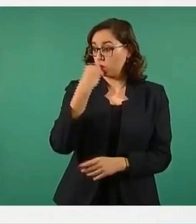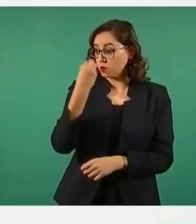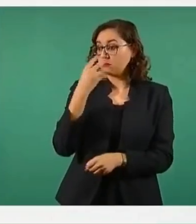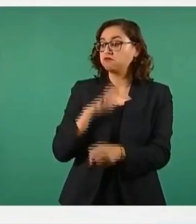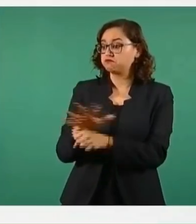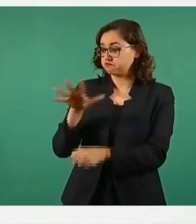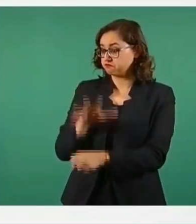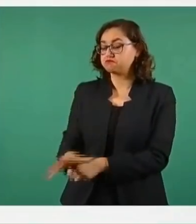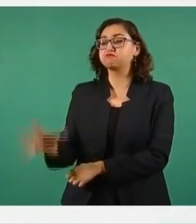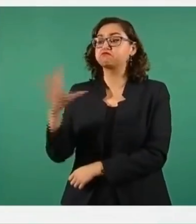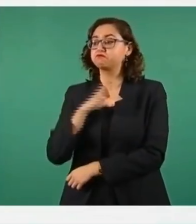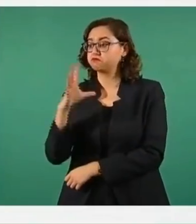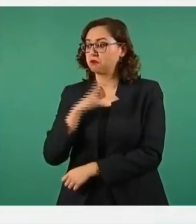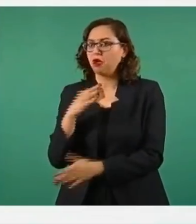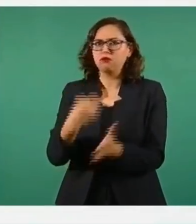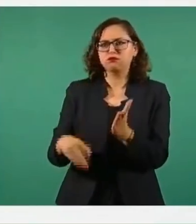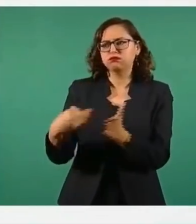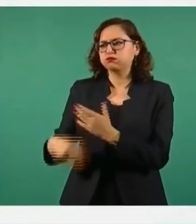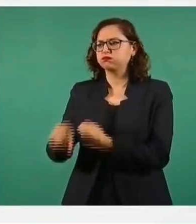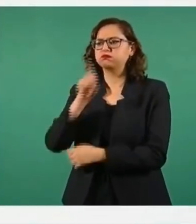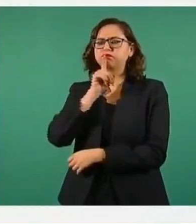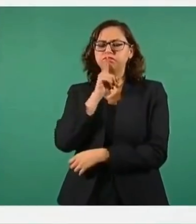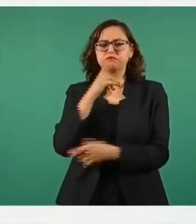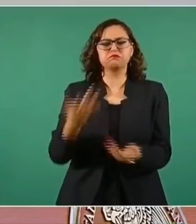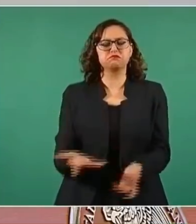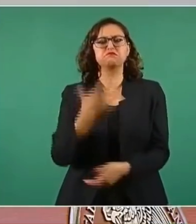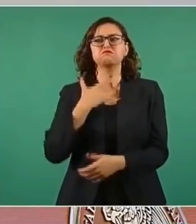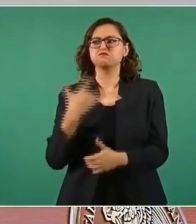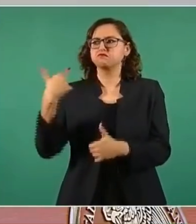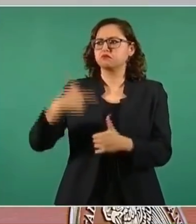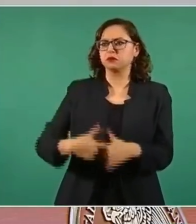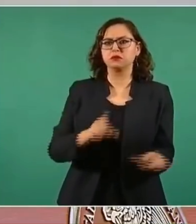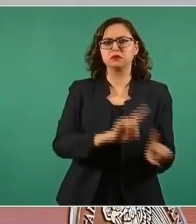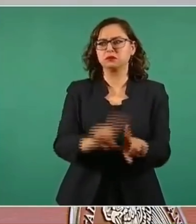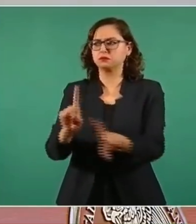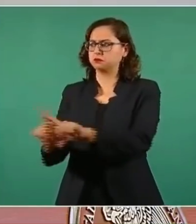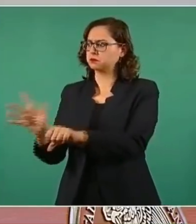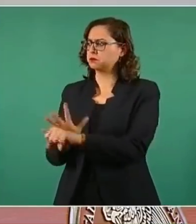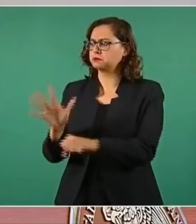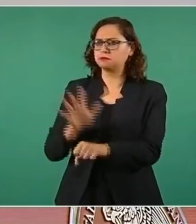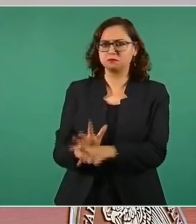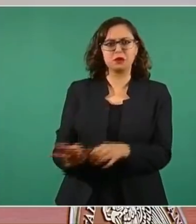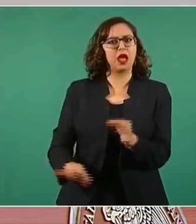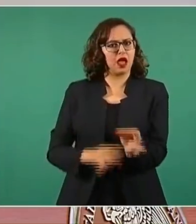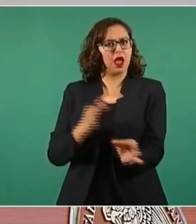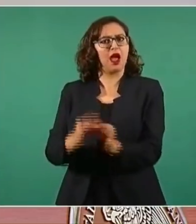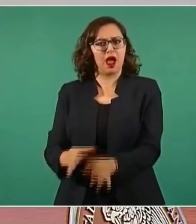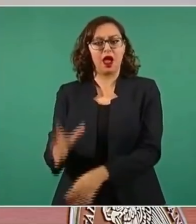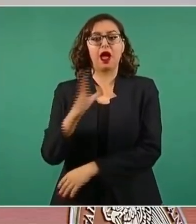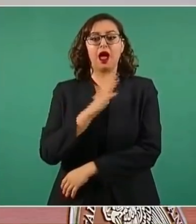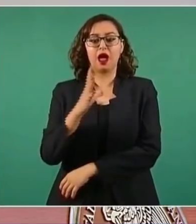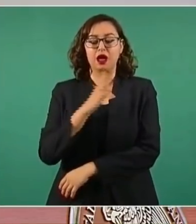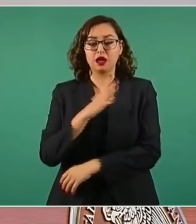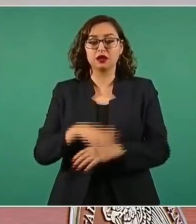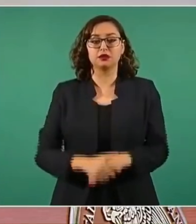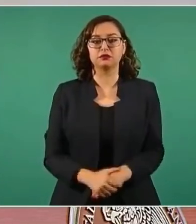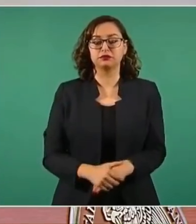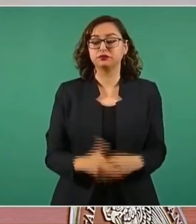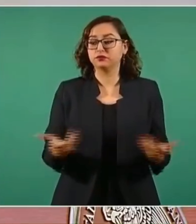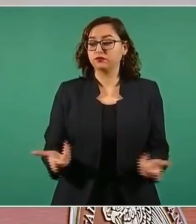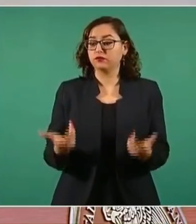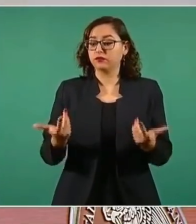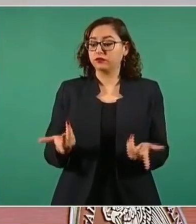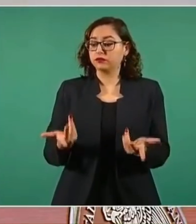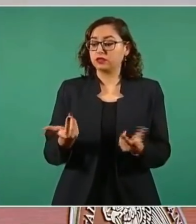primas o combustibles. El sistema financiero funciona normalmente. Sólo han habido 20